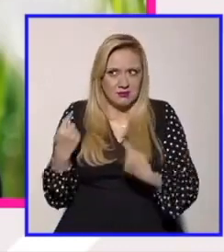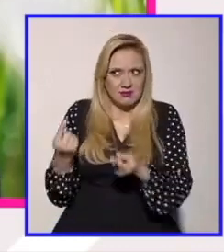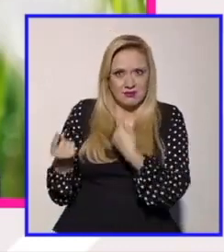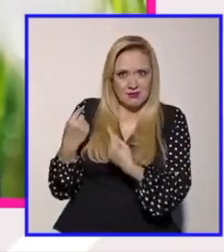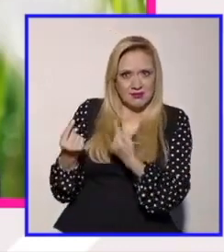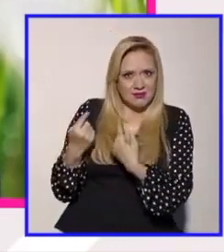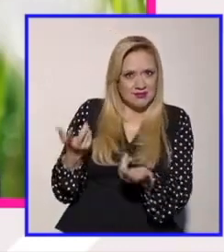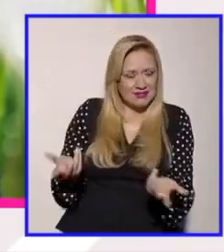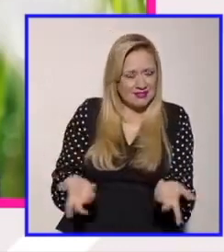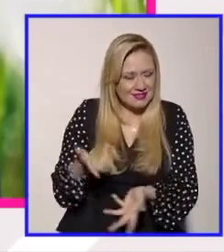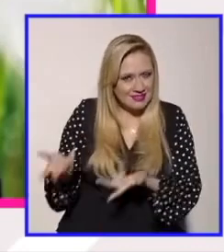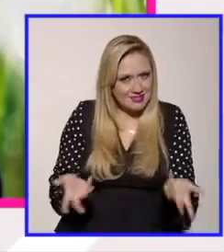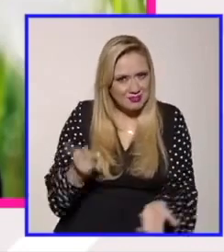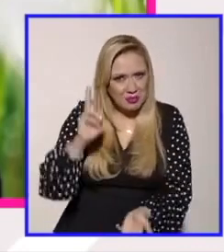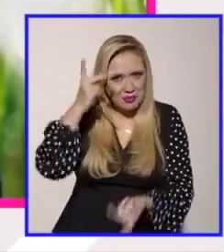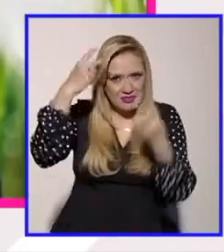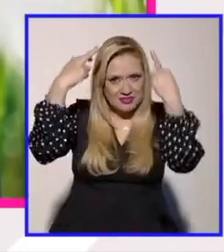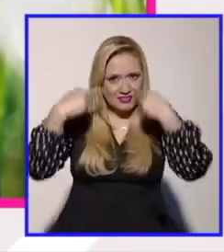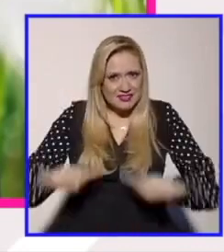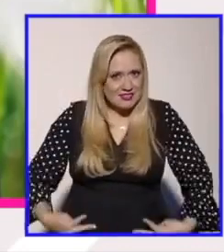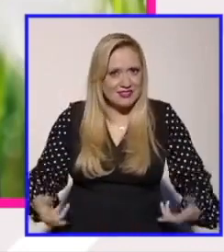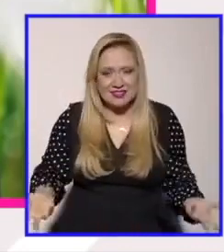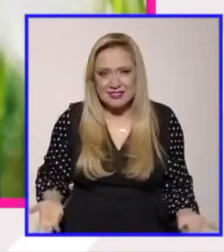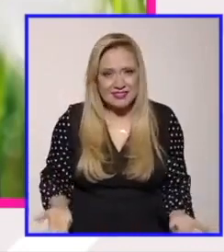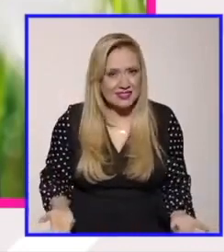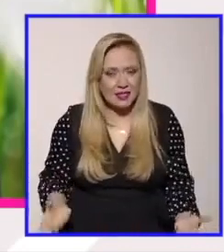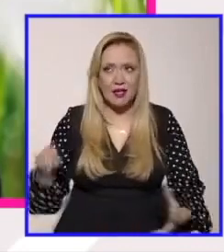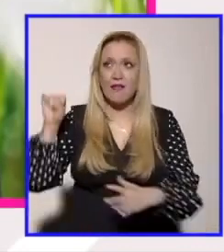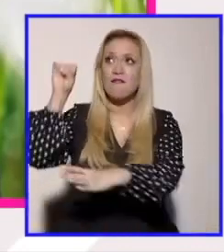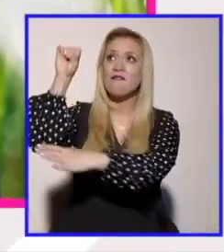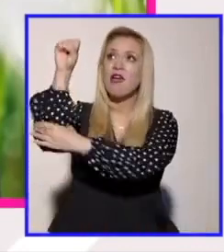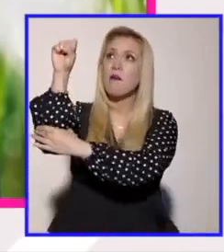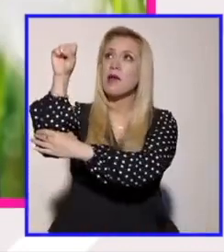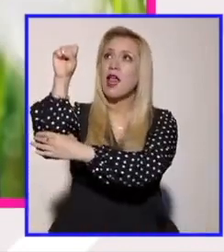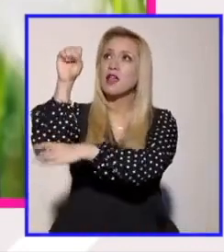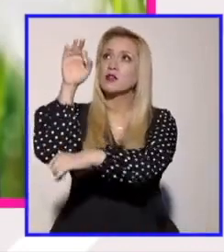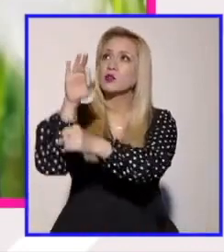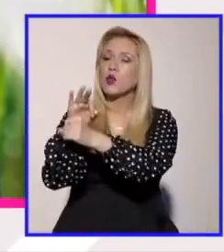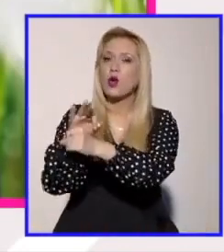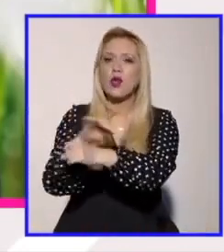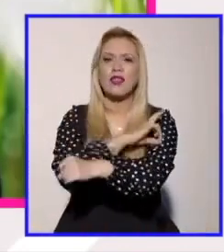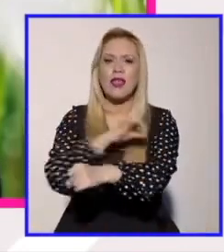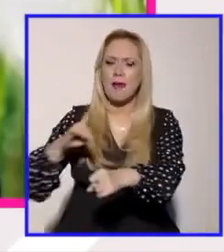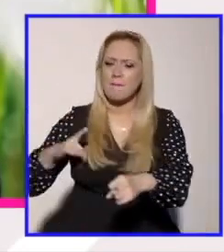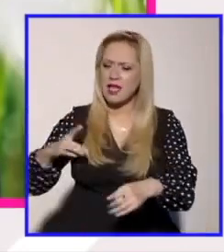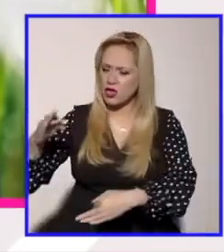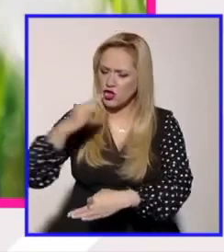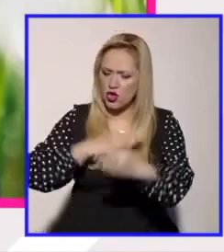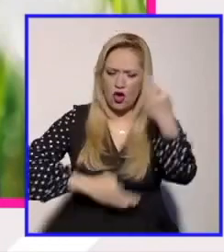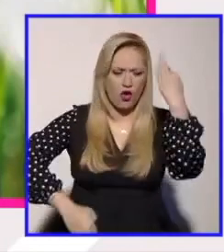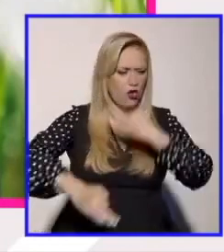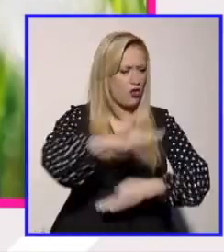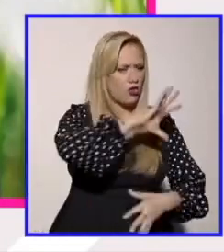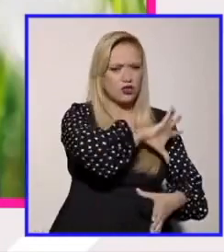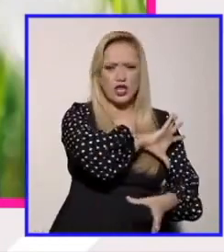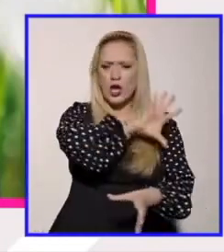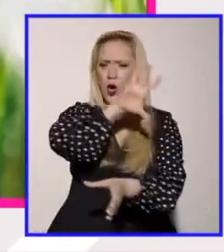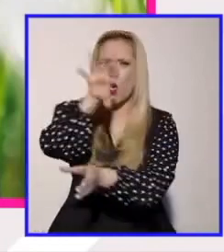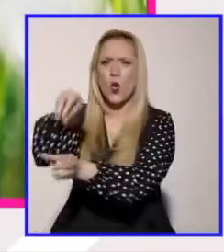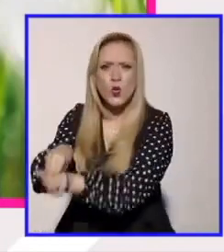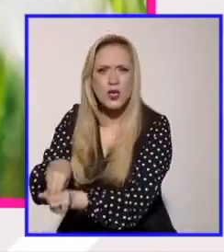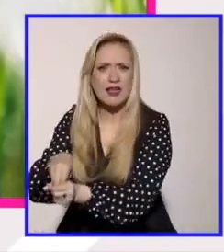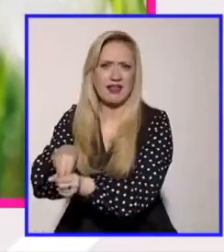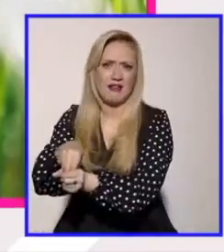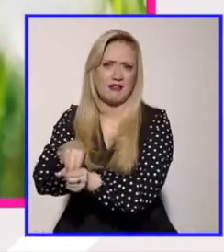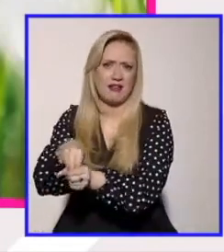ese sentido creo que la riqueza de los feminismos digamos incluyentes es reconocer que las estructuras